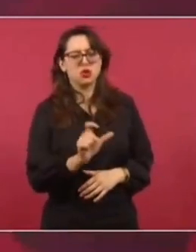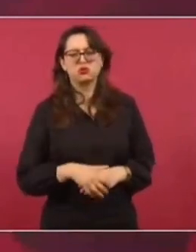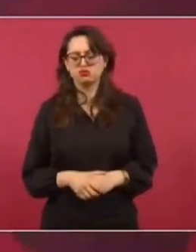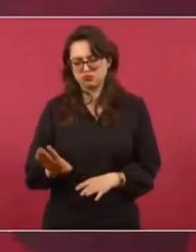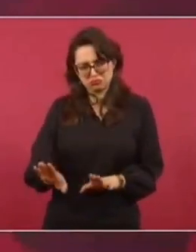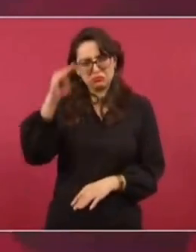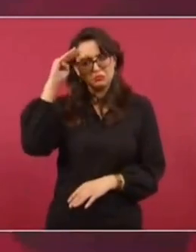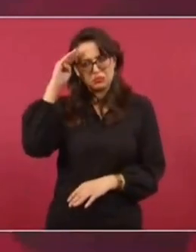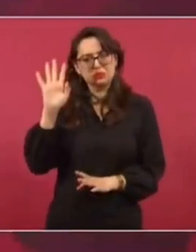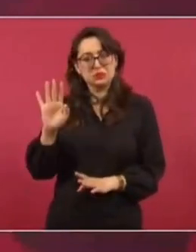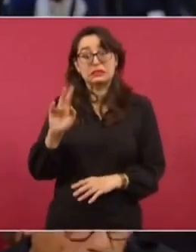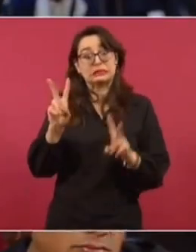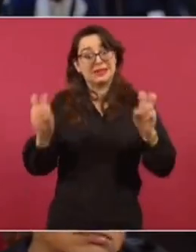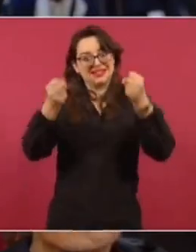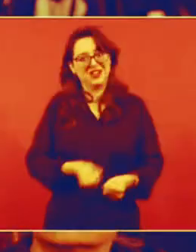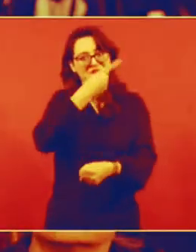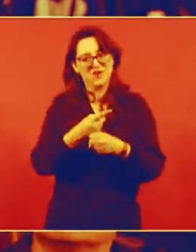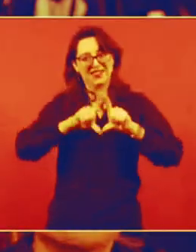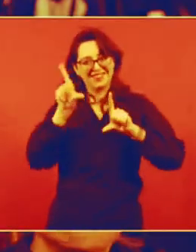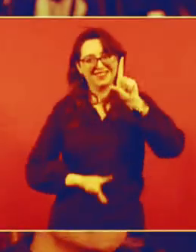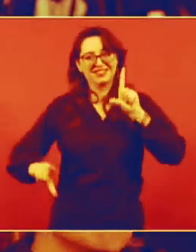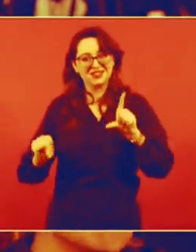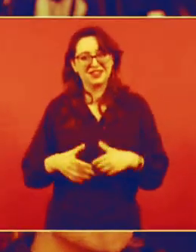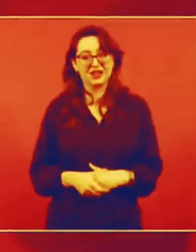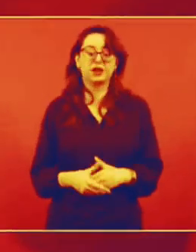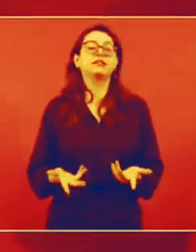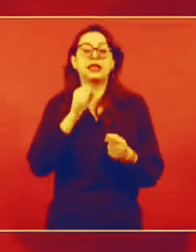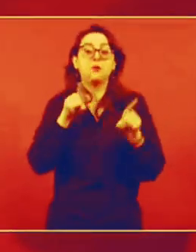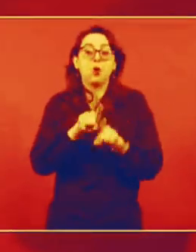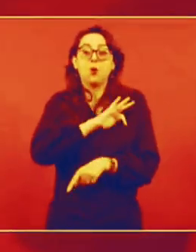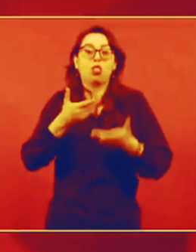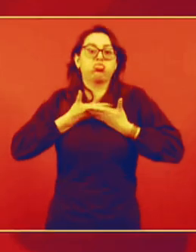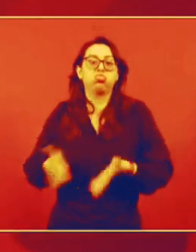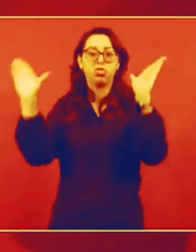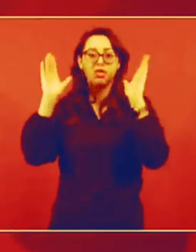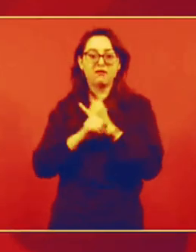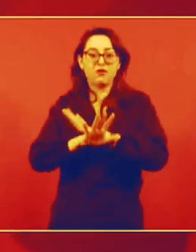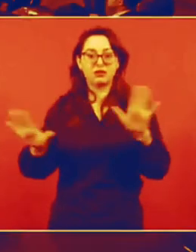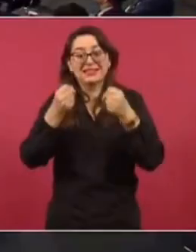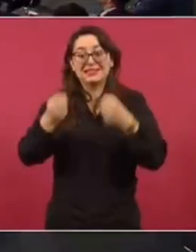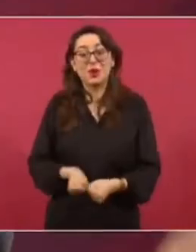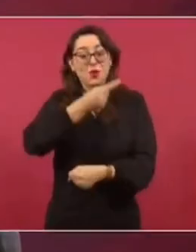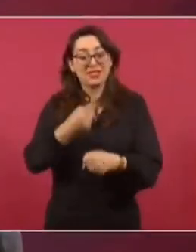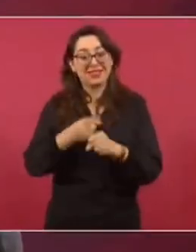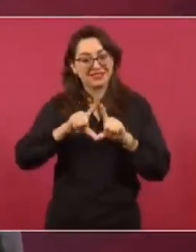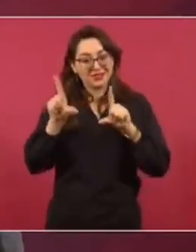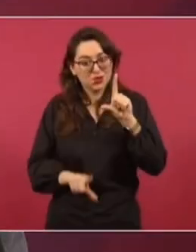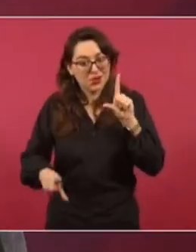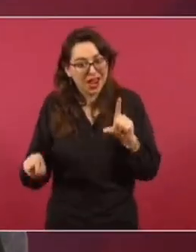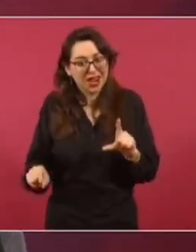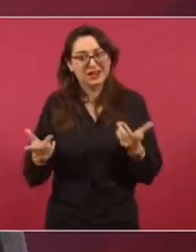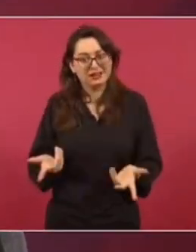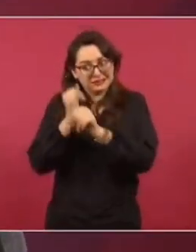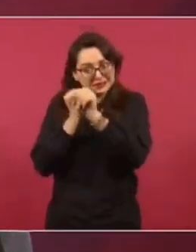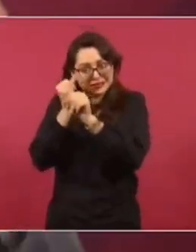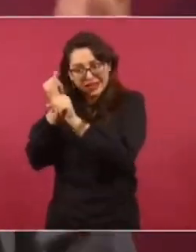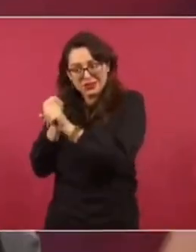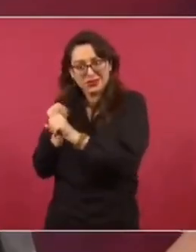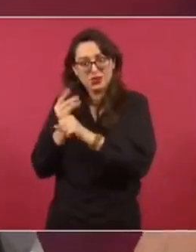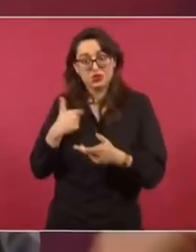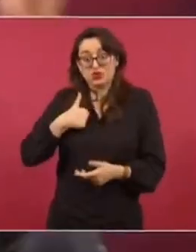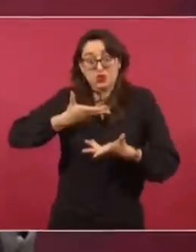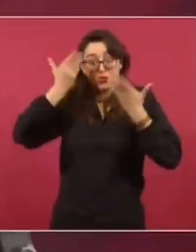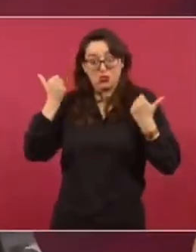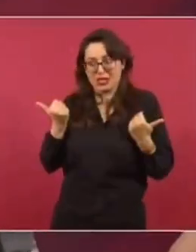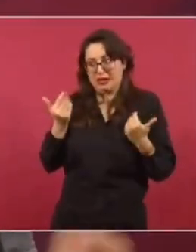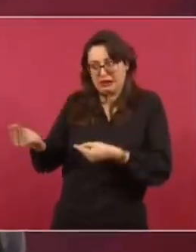Lo vamos a analizar porque es un asunto de seguridad y yo no les voy a dar a ustedes información delicada que tiene que ver con inteligencia. Porque yo no sé,